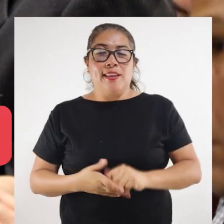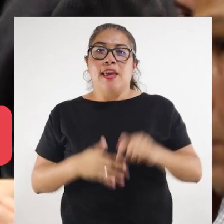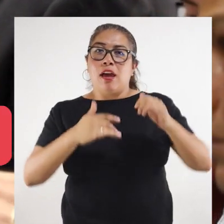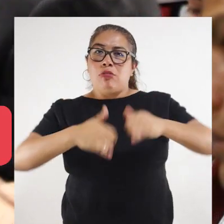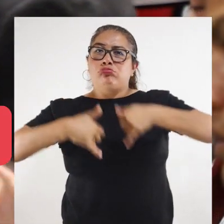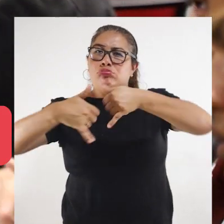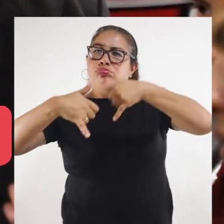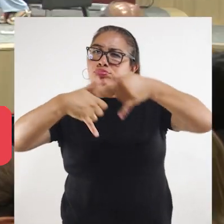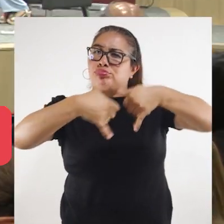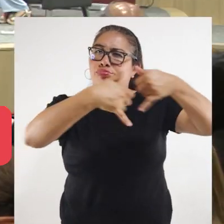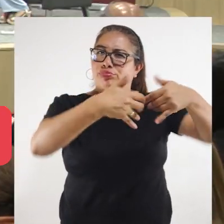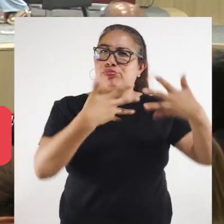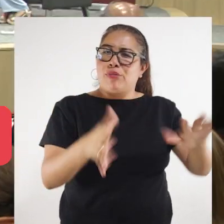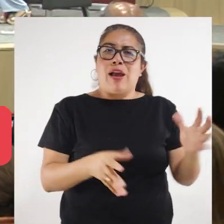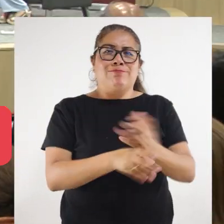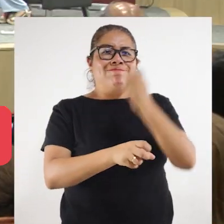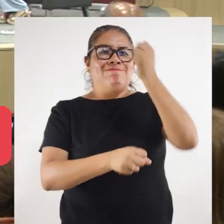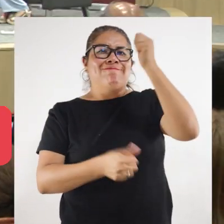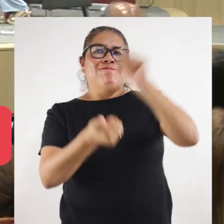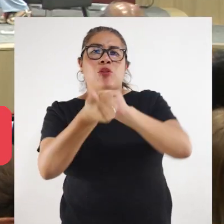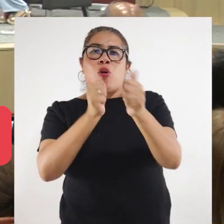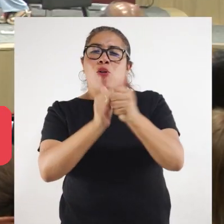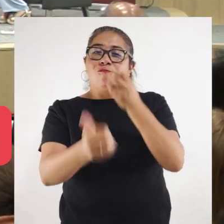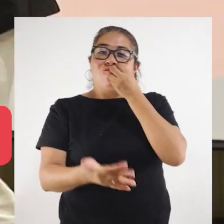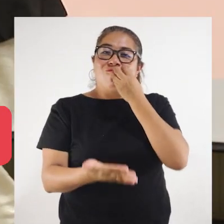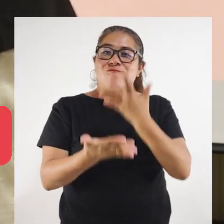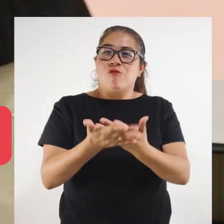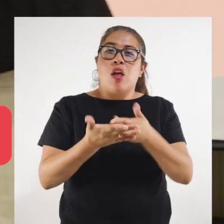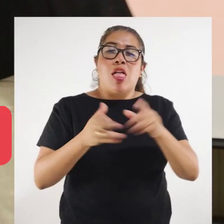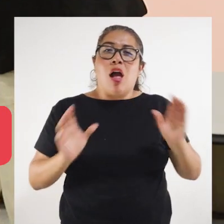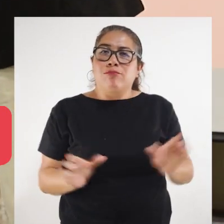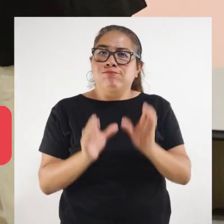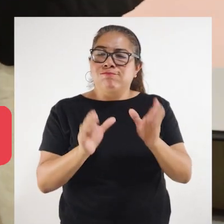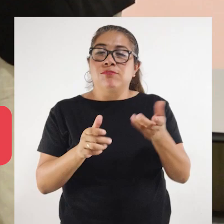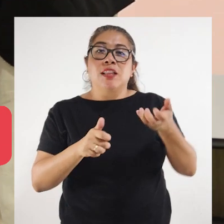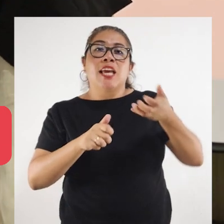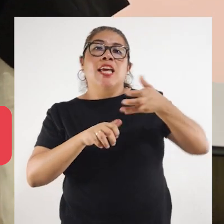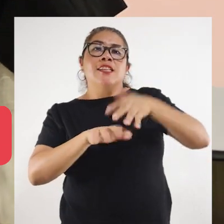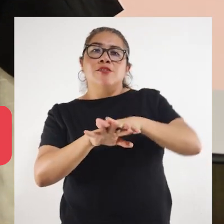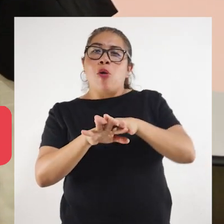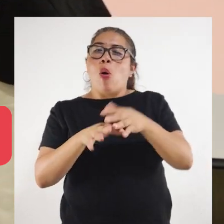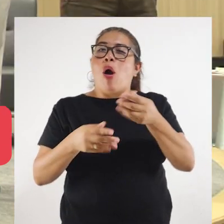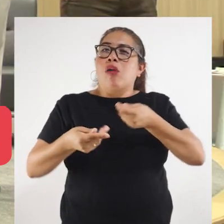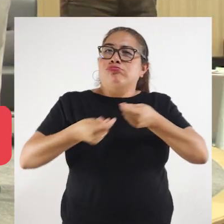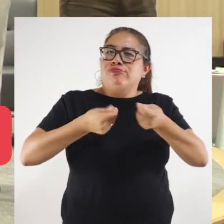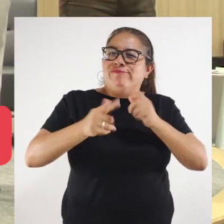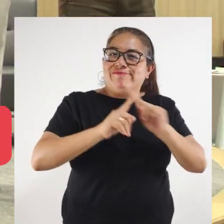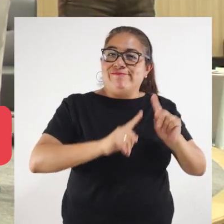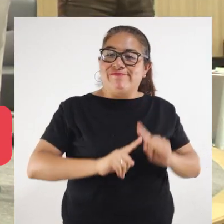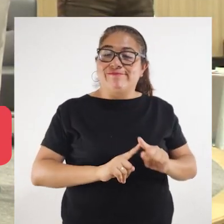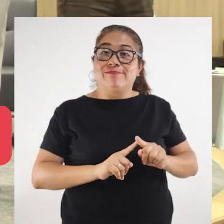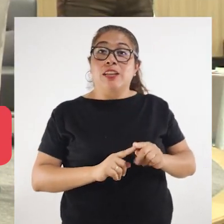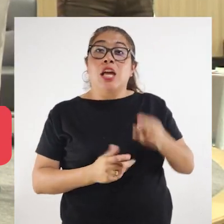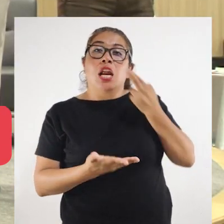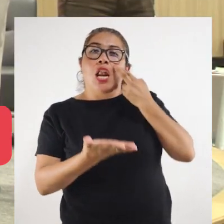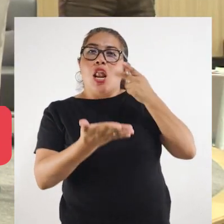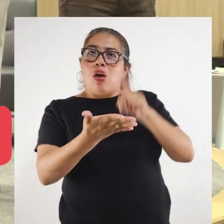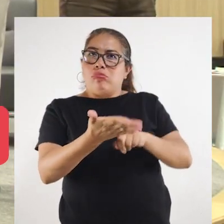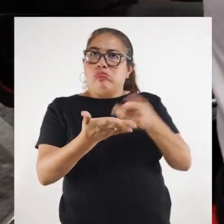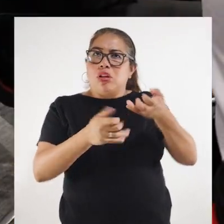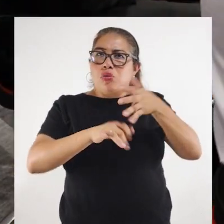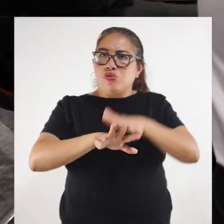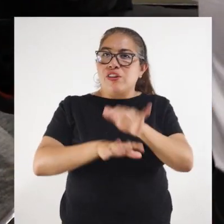premió a los ganadores del concurso de Buenas Prácticas de Gestión Inclusiva, el cual otorga el reconocimiento,